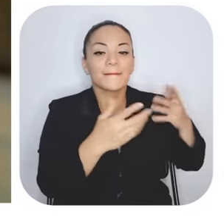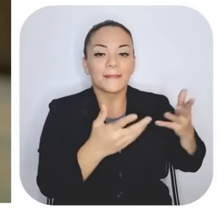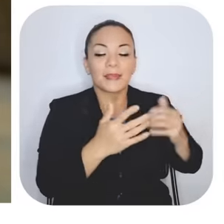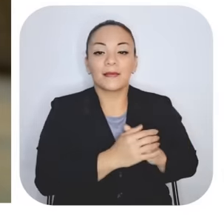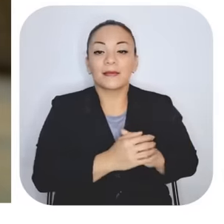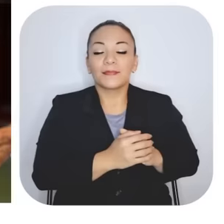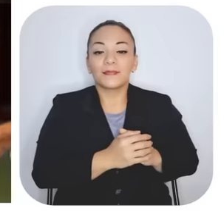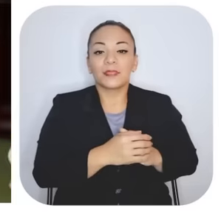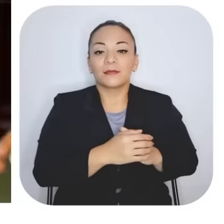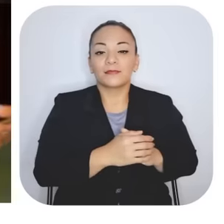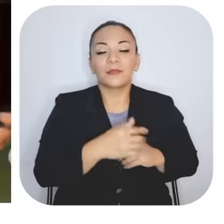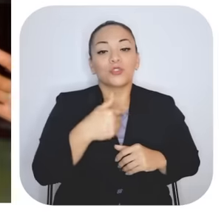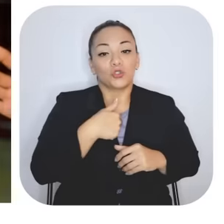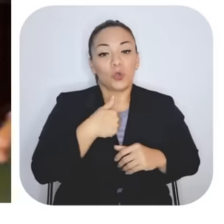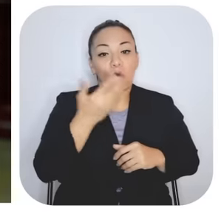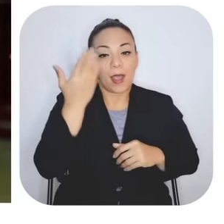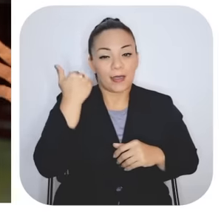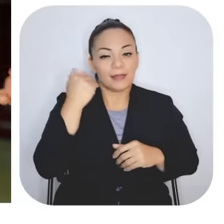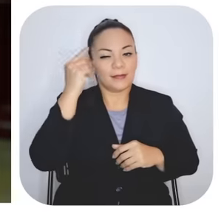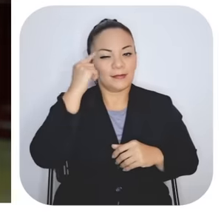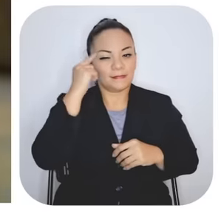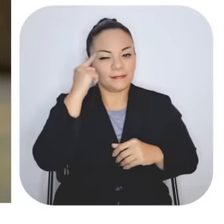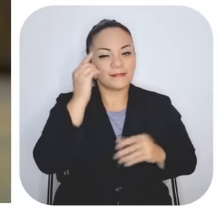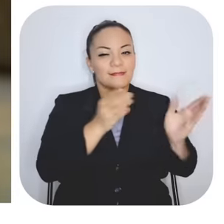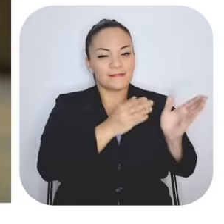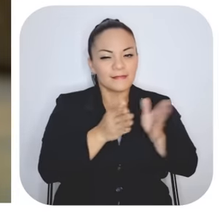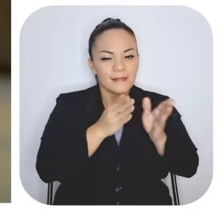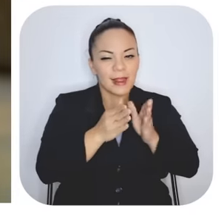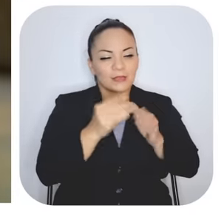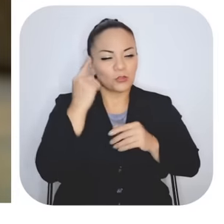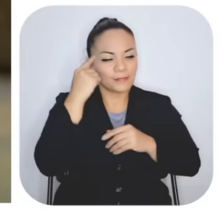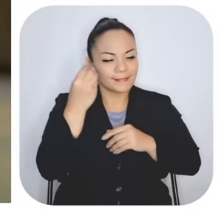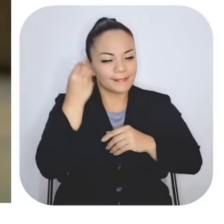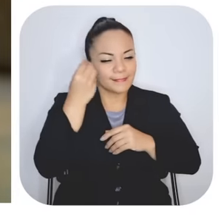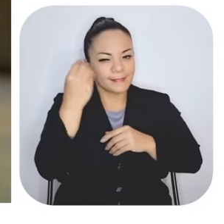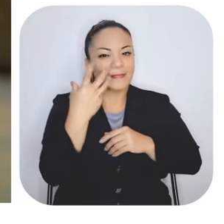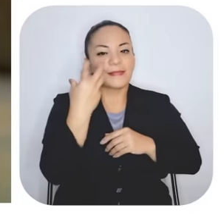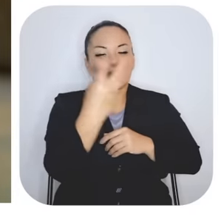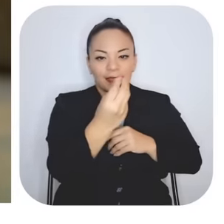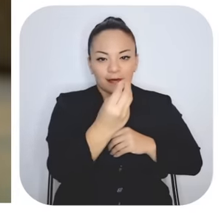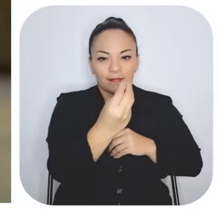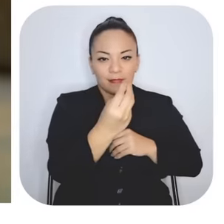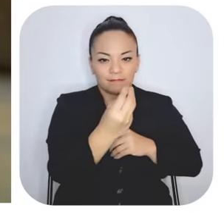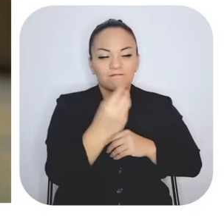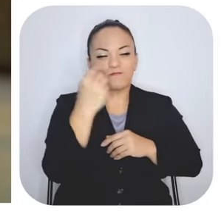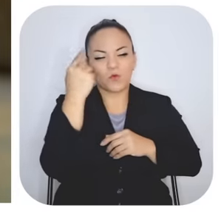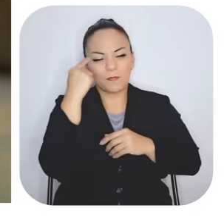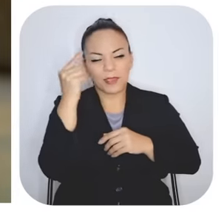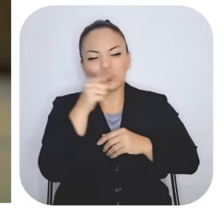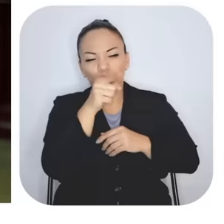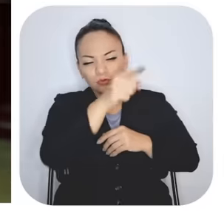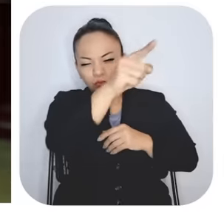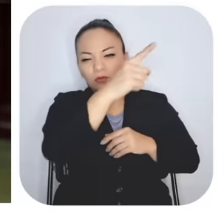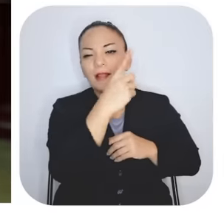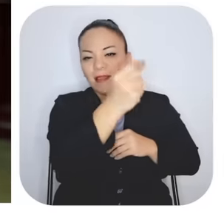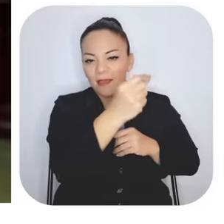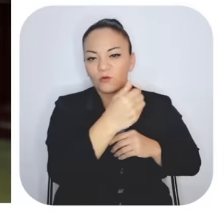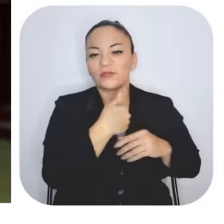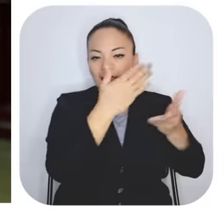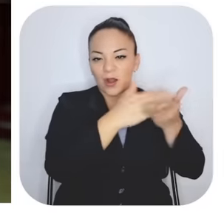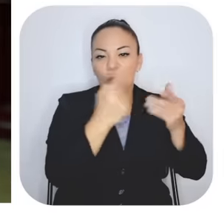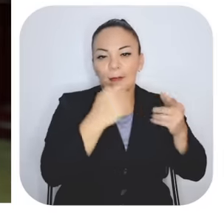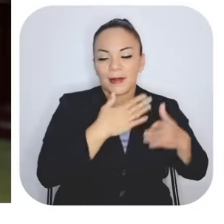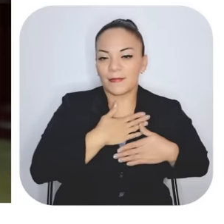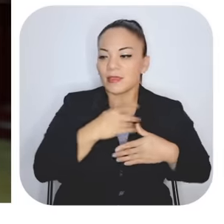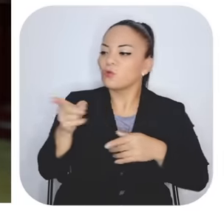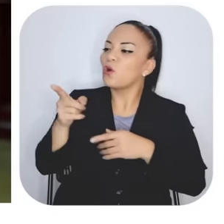que, no sé, pero tenía un plan de irme. Con trece años pensando que había algo más allá para mí. ¿Y para dónde cogió?